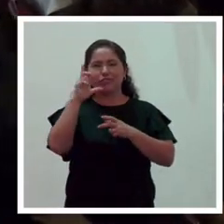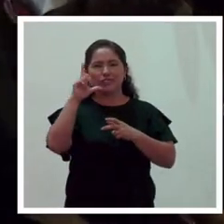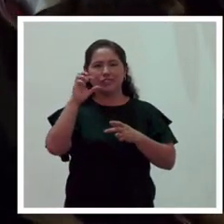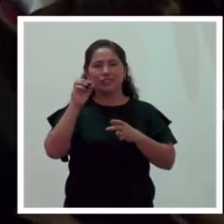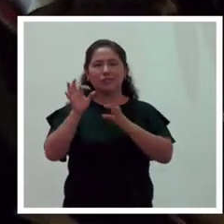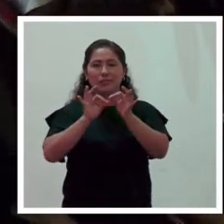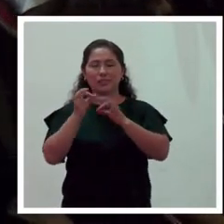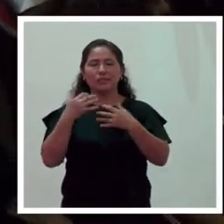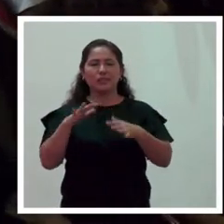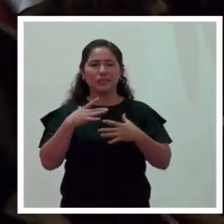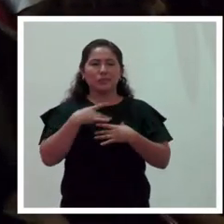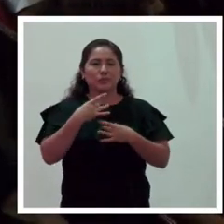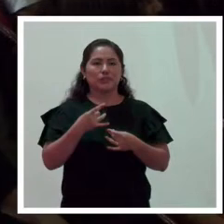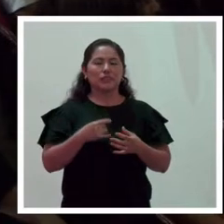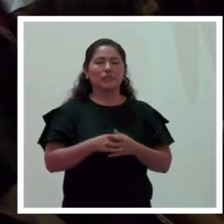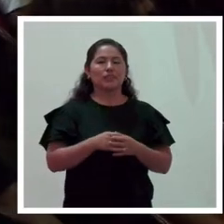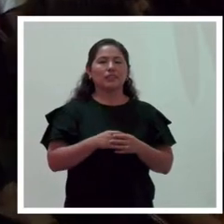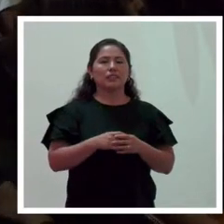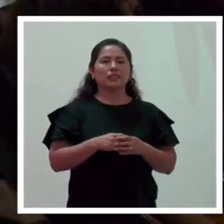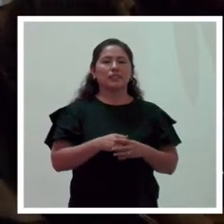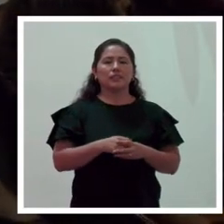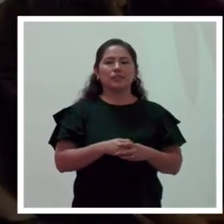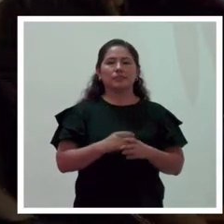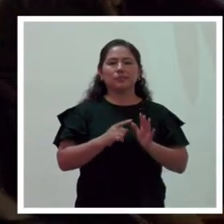si me apoyan por favor con la presentación